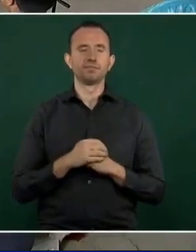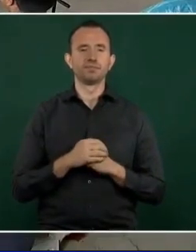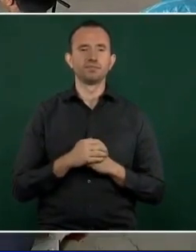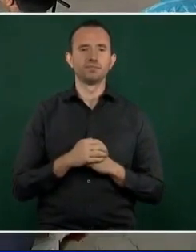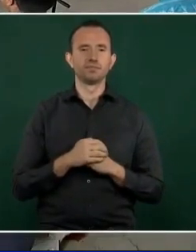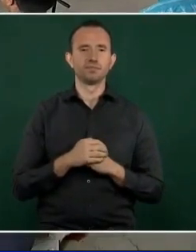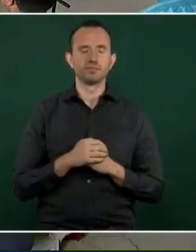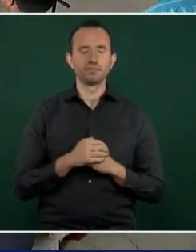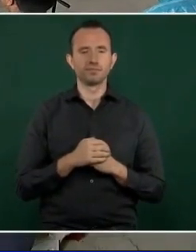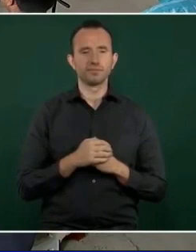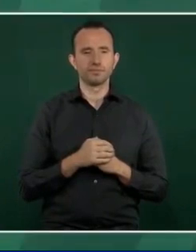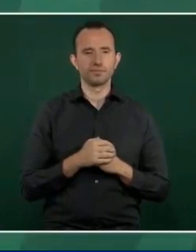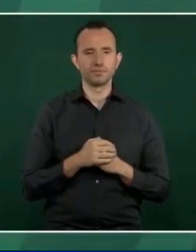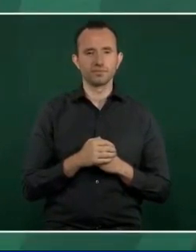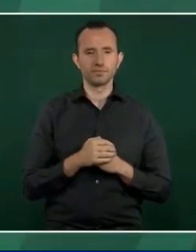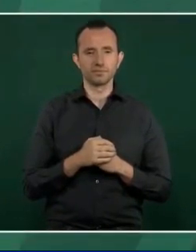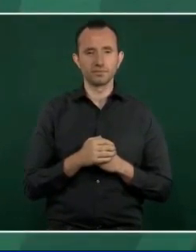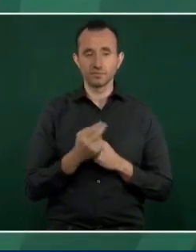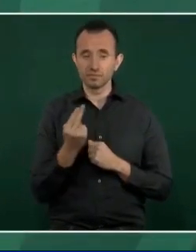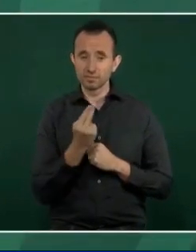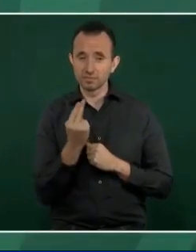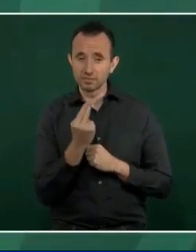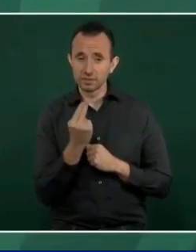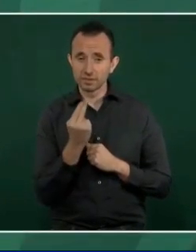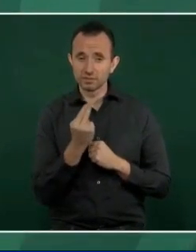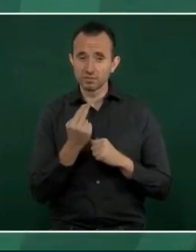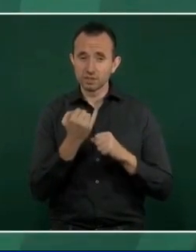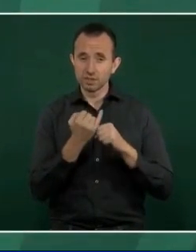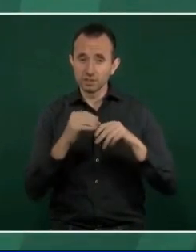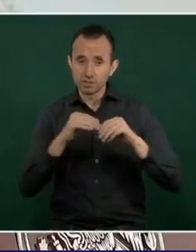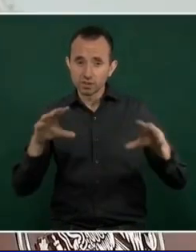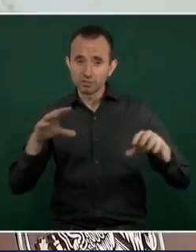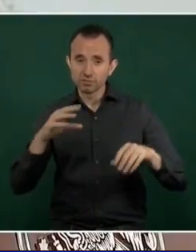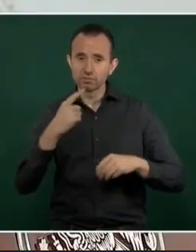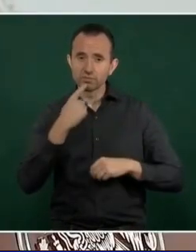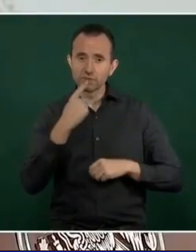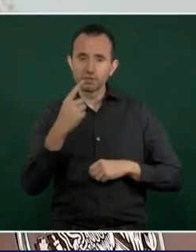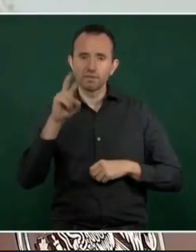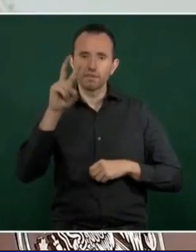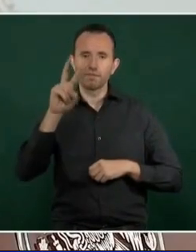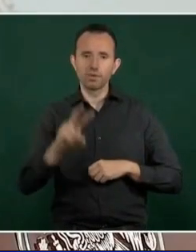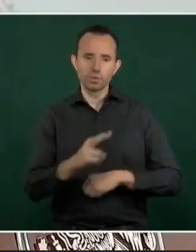El dar a conocer la verdad fortalece a las instituciones